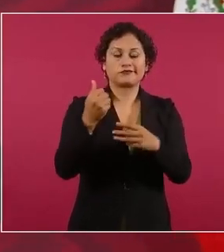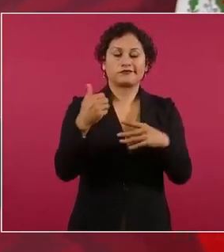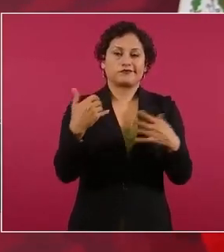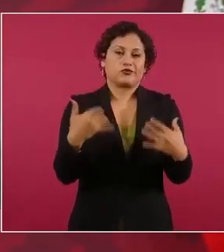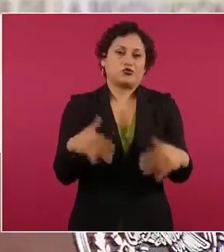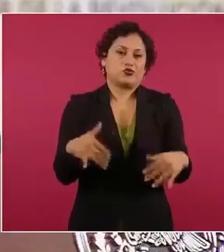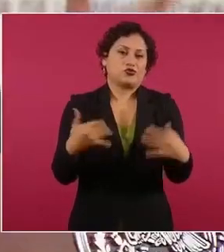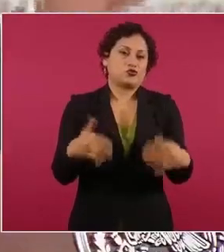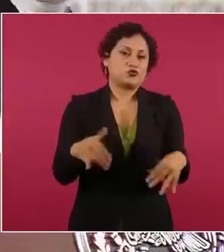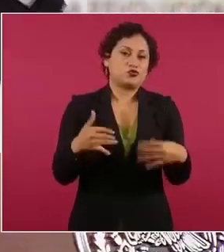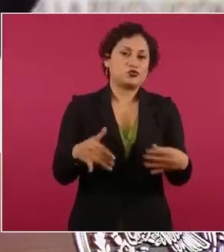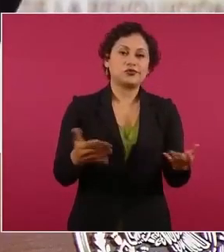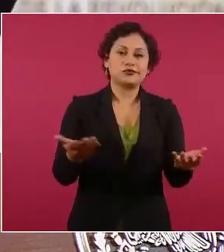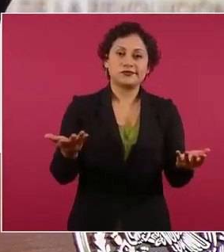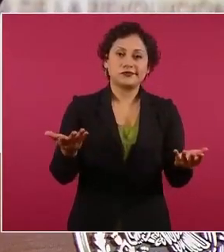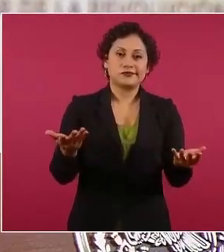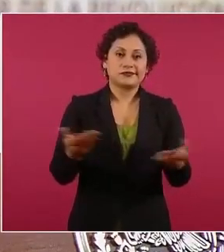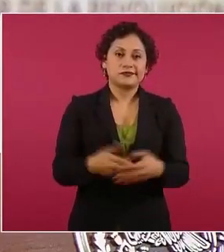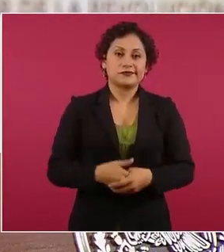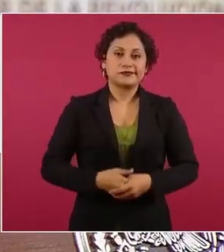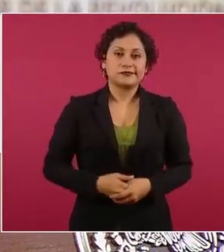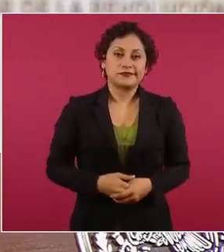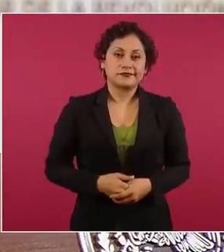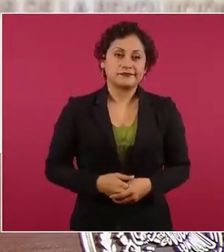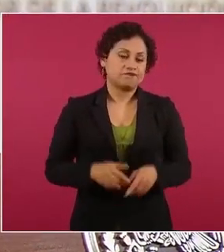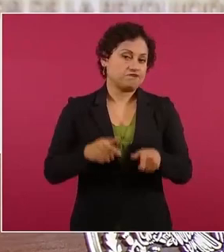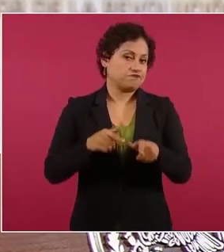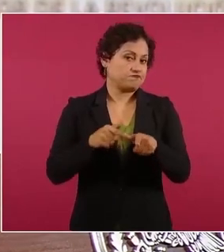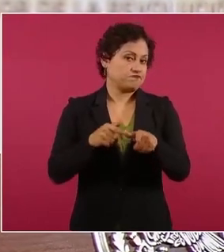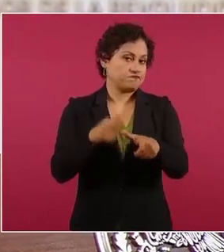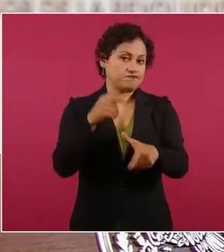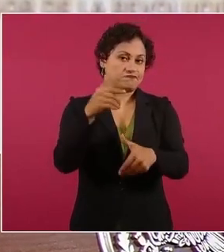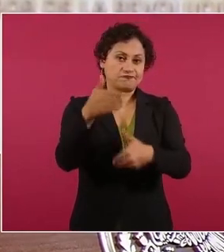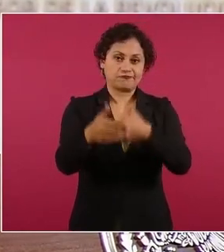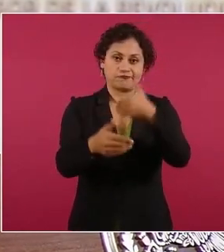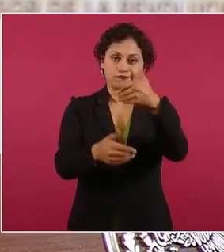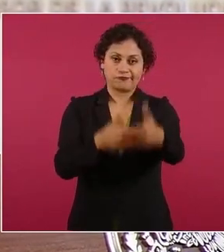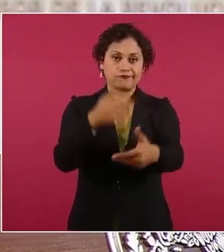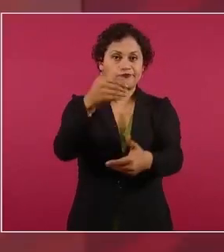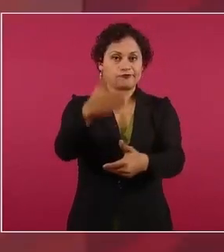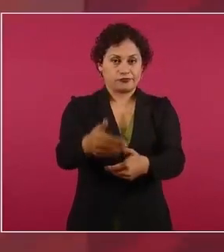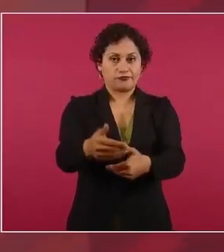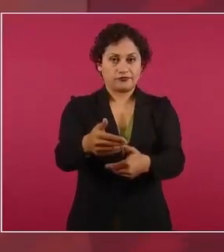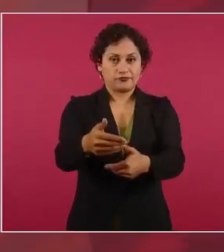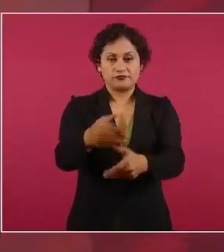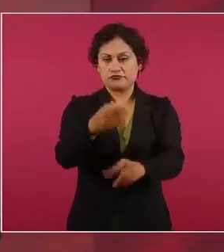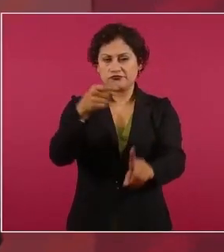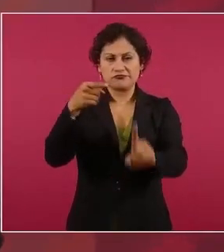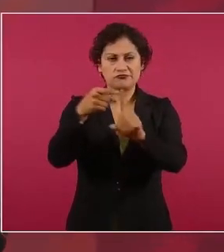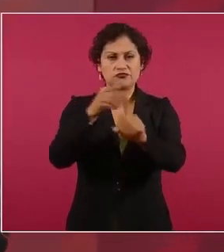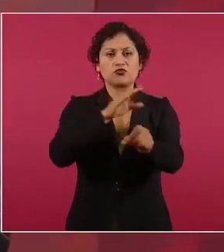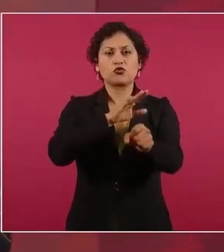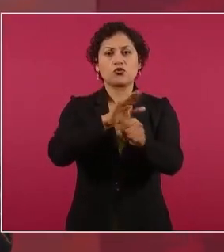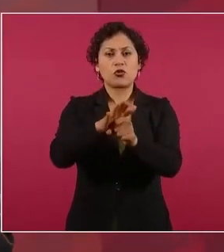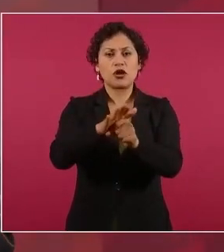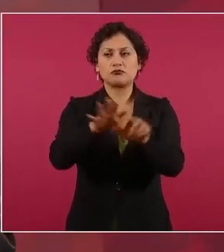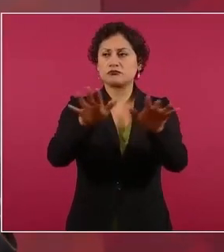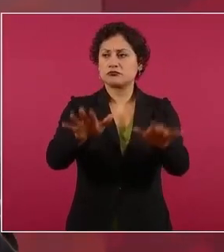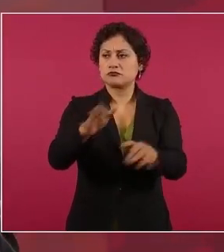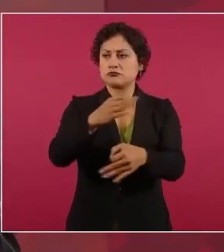entonces vamos a seguir avanzando garantizando la paz la tranquilidad